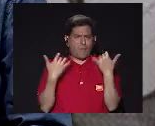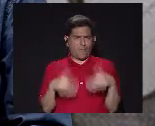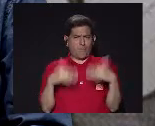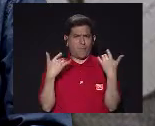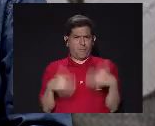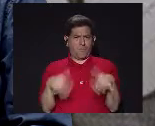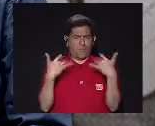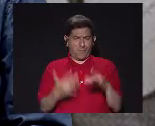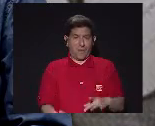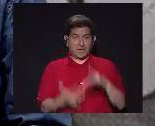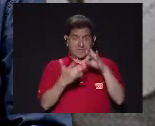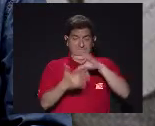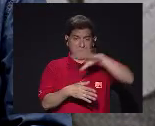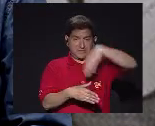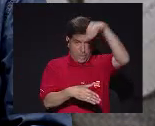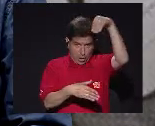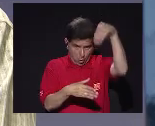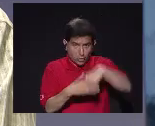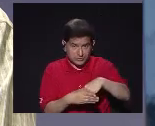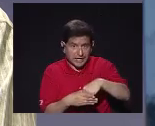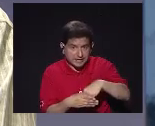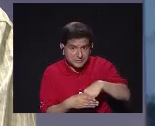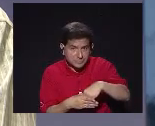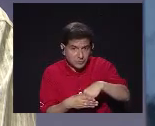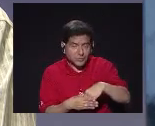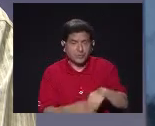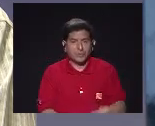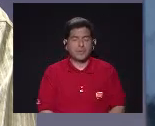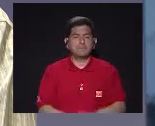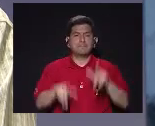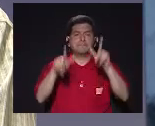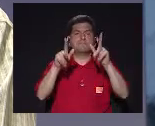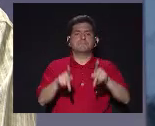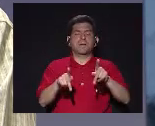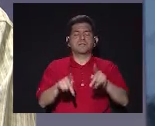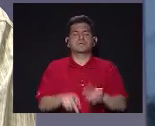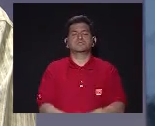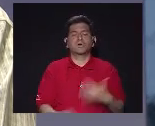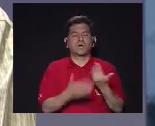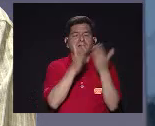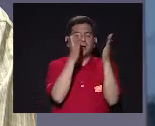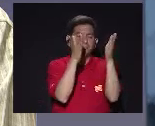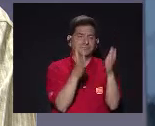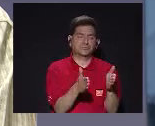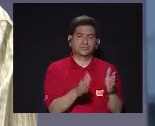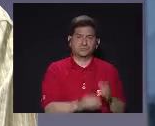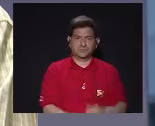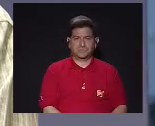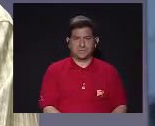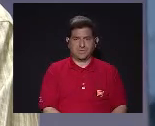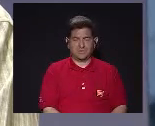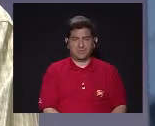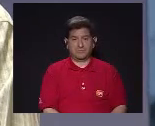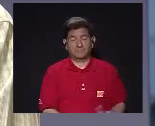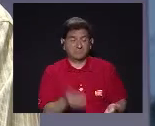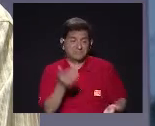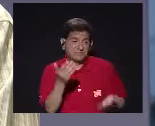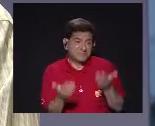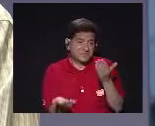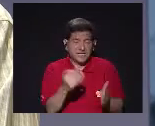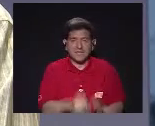Sobre todo En el contexto De Alguien que está Privado de libertad El cual